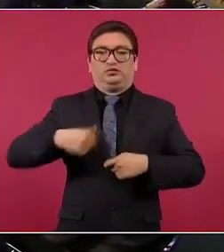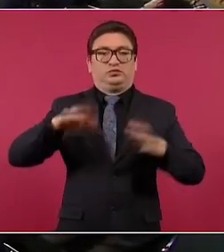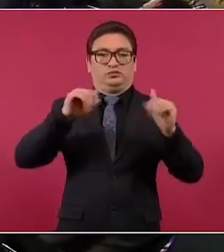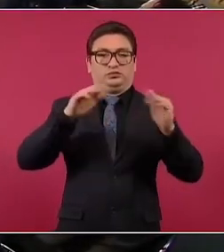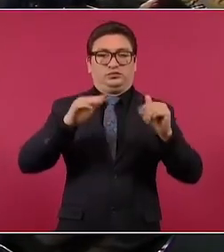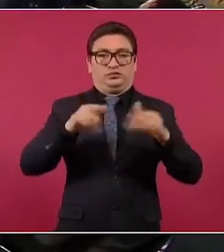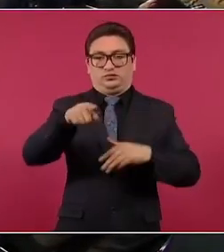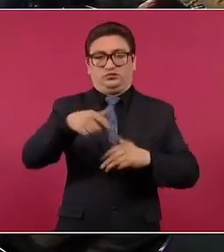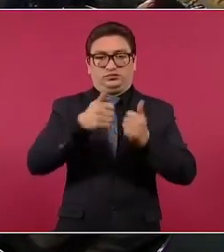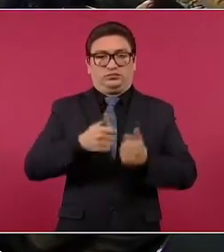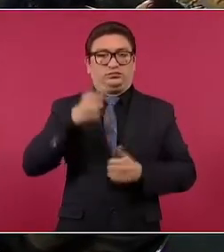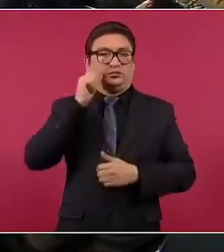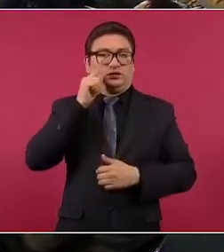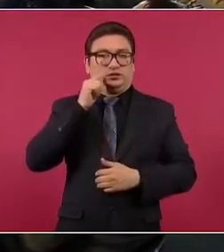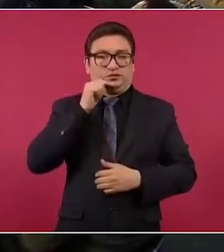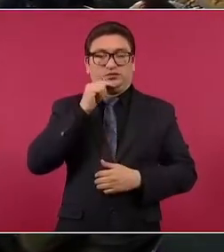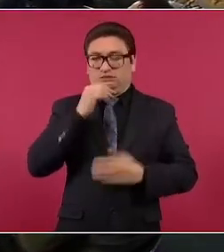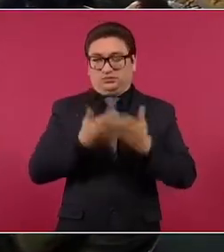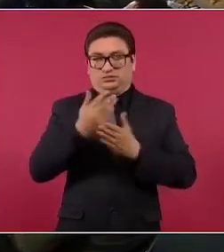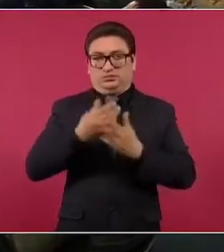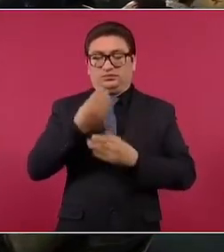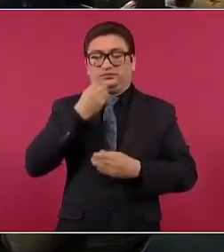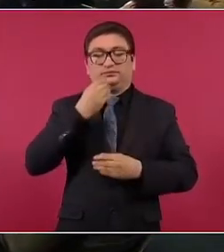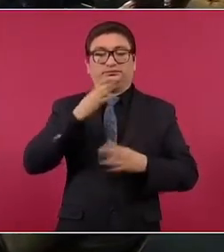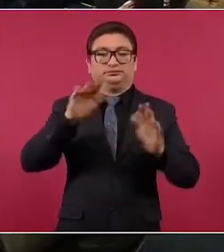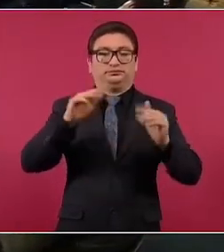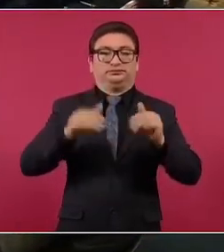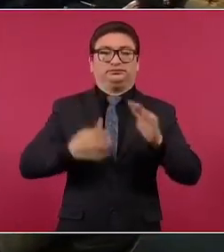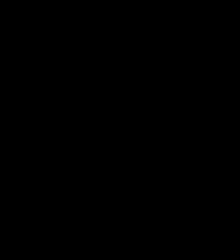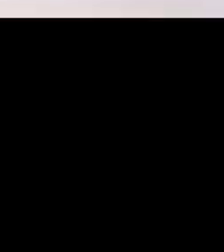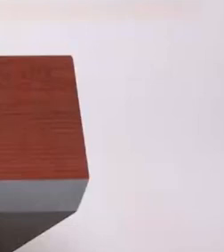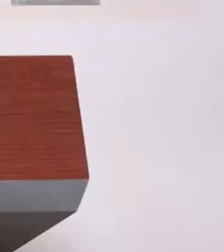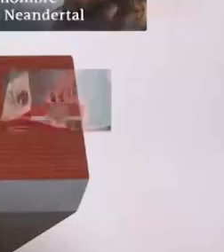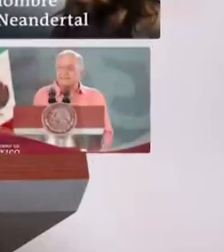te quedas para mañana, vamos a desayunar. Adiós, adiós.